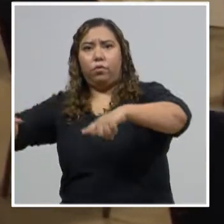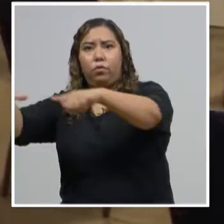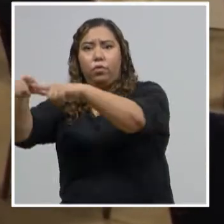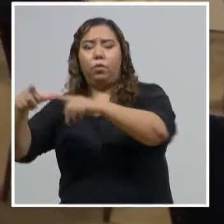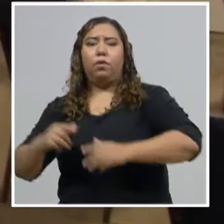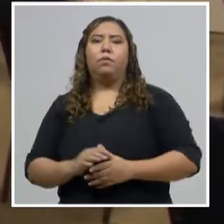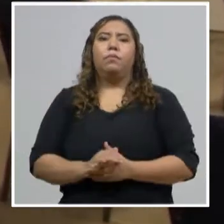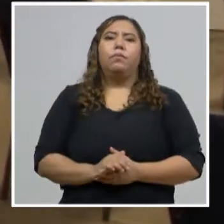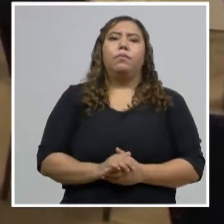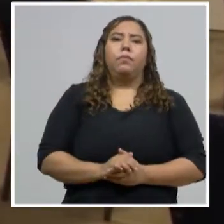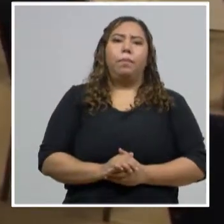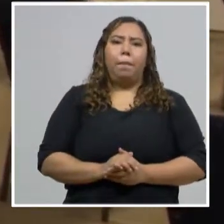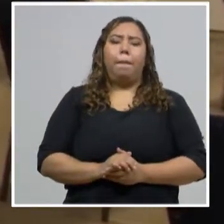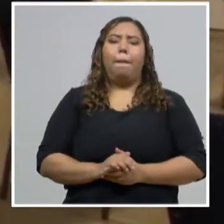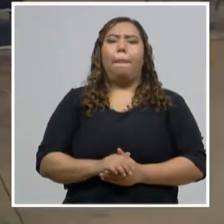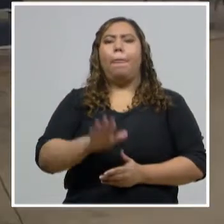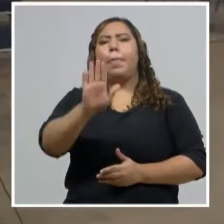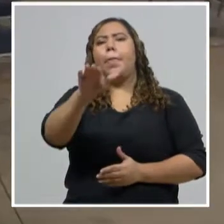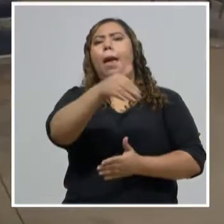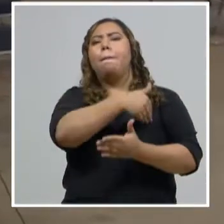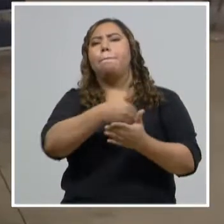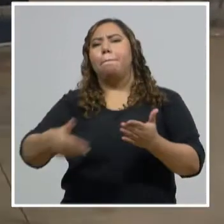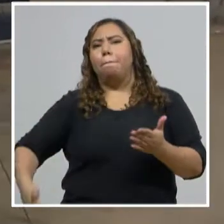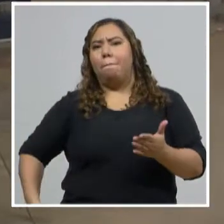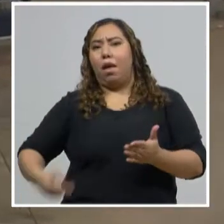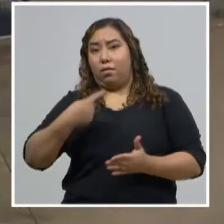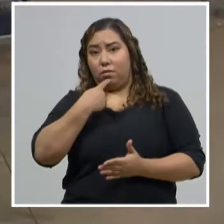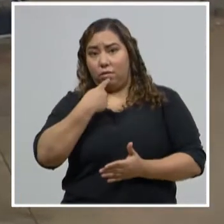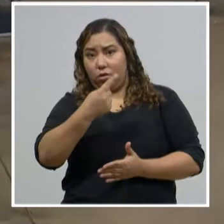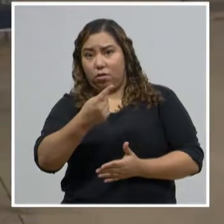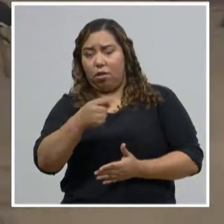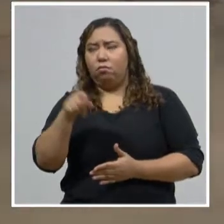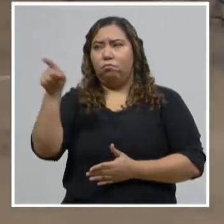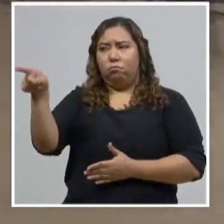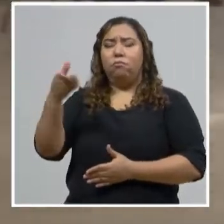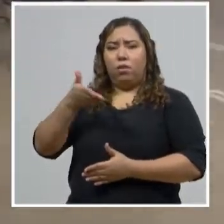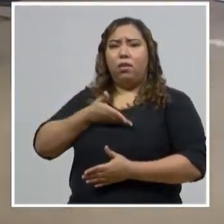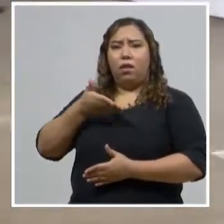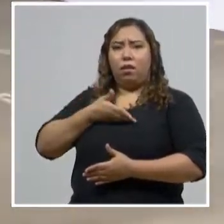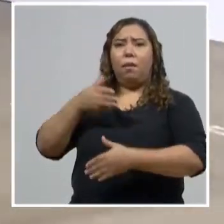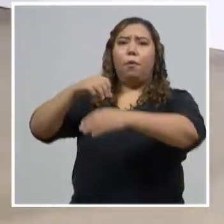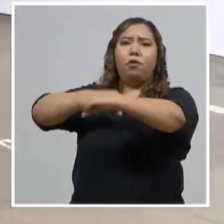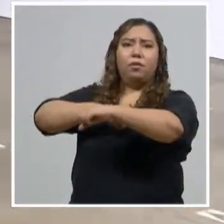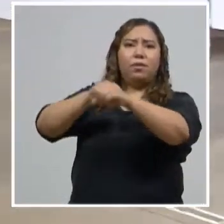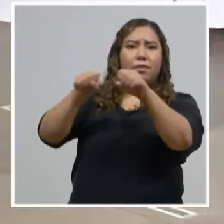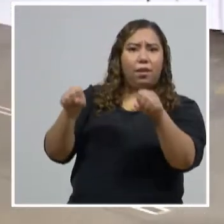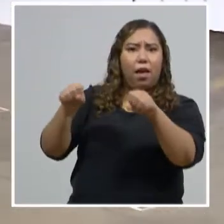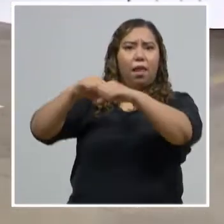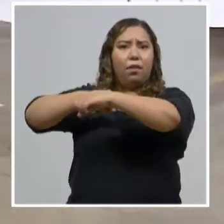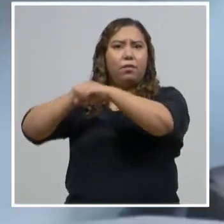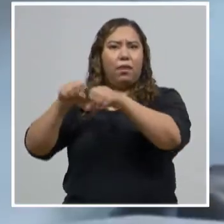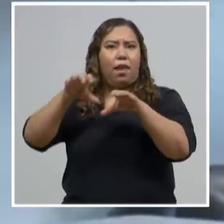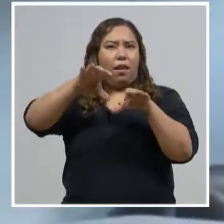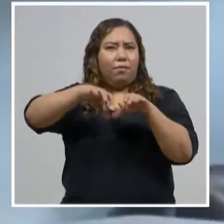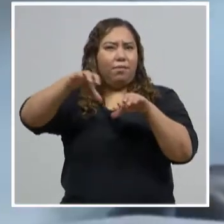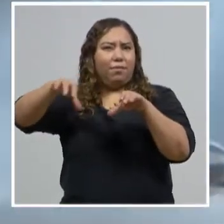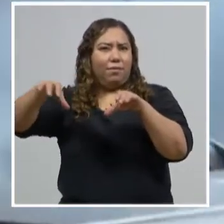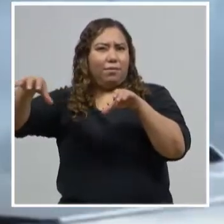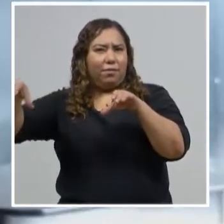pandemia. Presidente, como usted decía, aquí contamos con clínicas, pero me gustaría también darle la palabra a